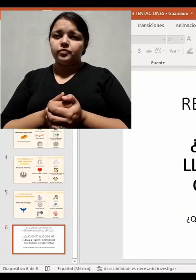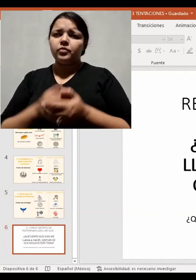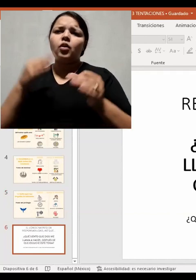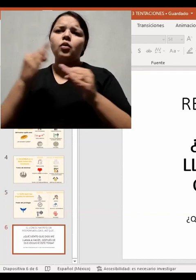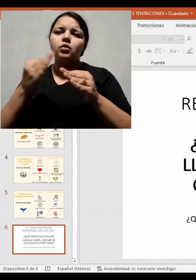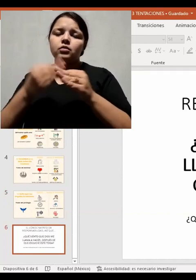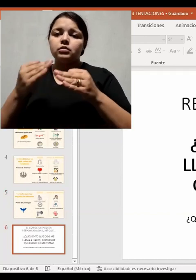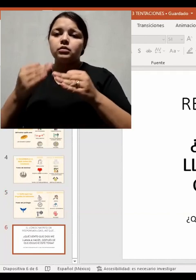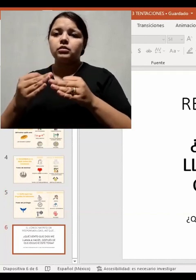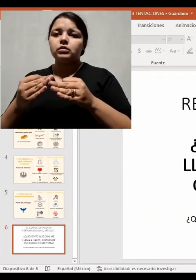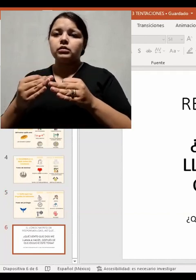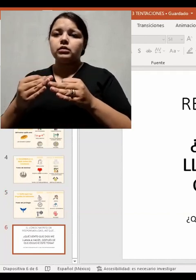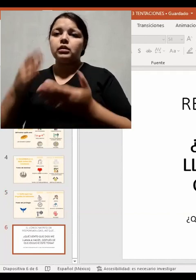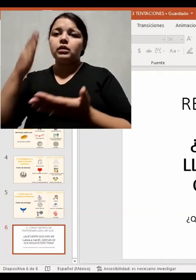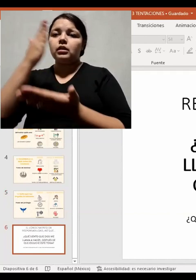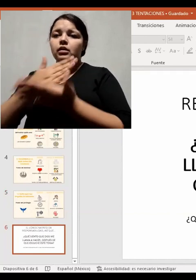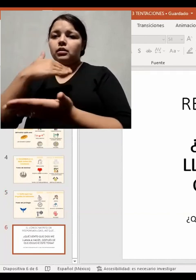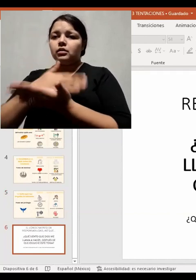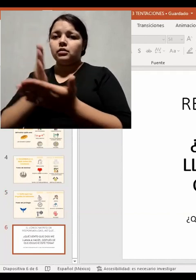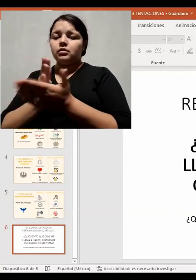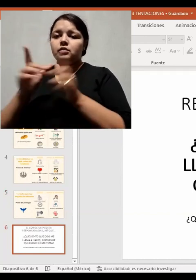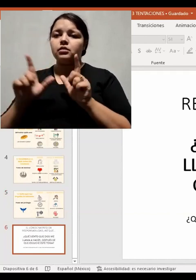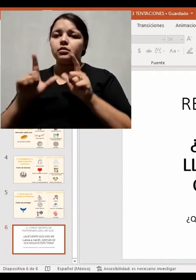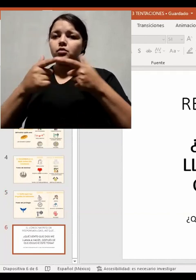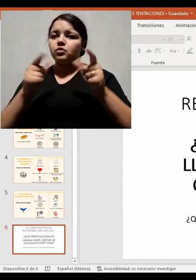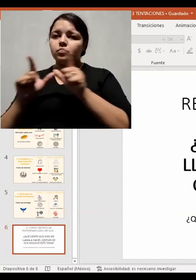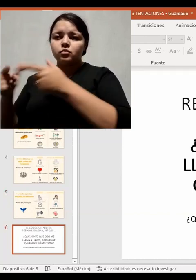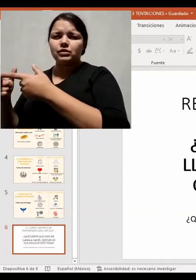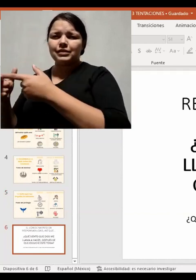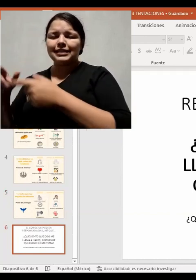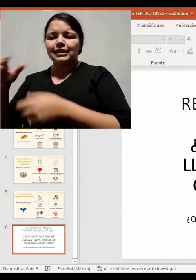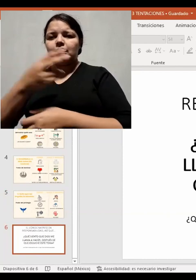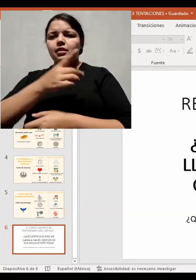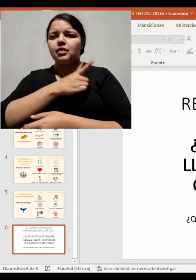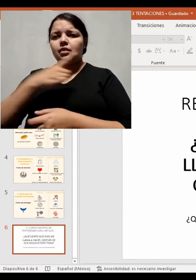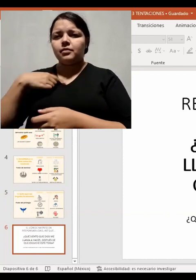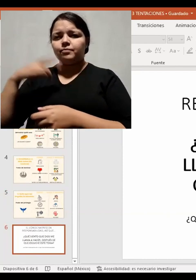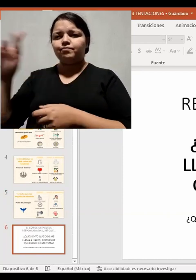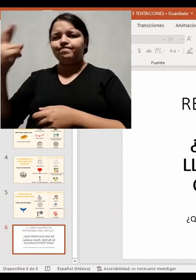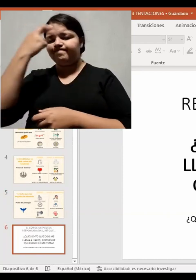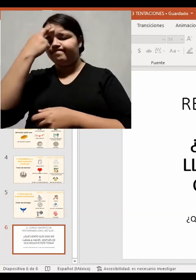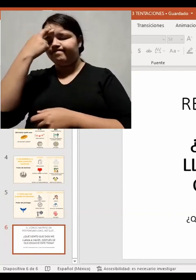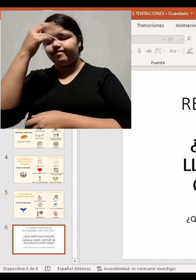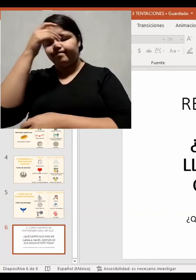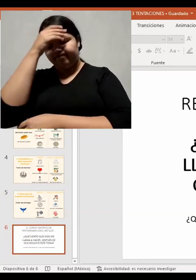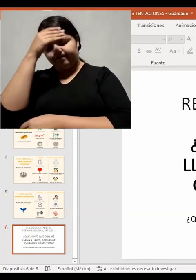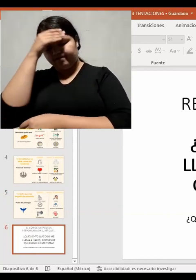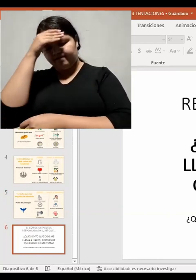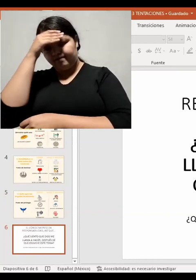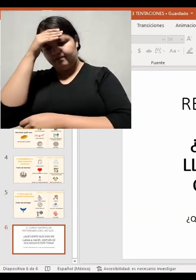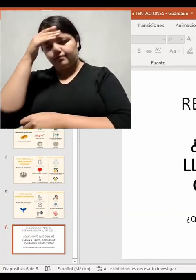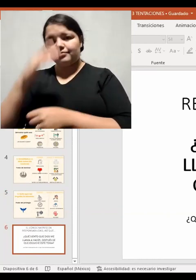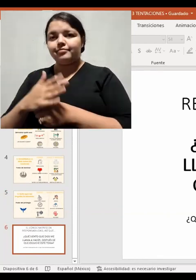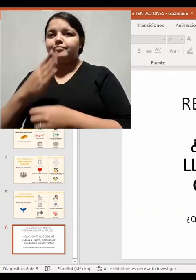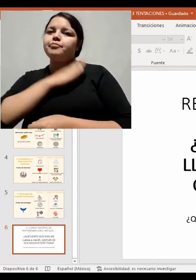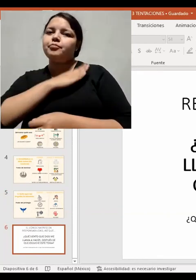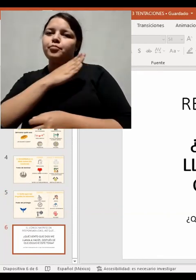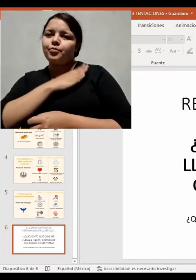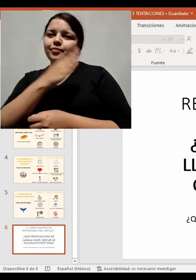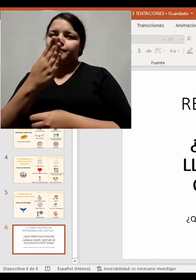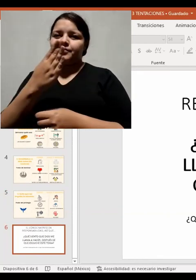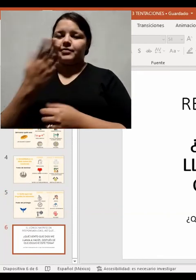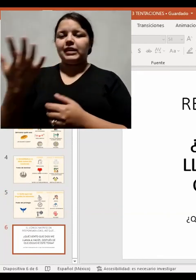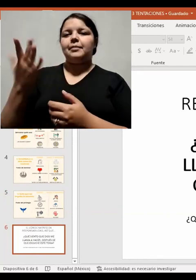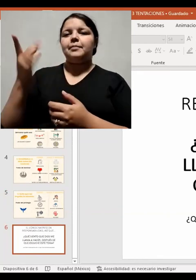a dividir en grupos porque la idea es reflexionar. No es que les digo una buena y una mala noticia. Por un lado, les